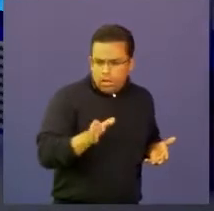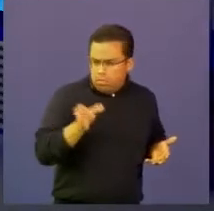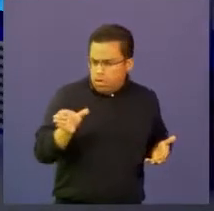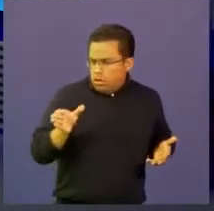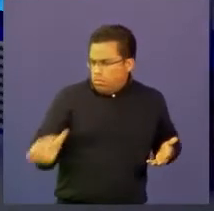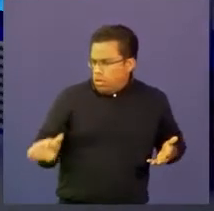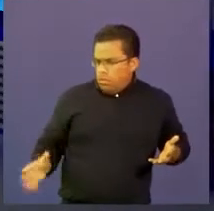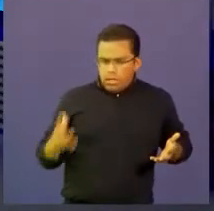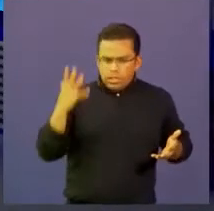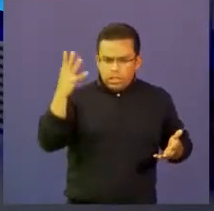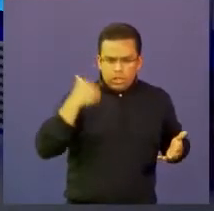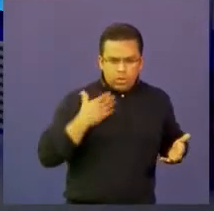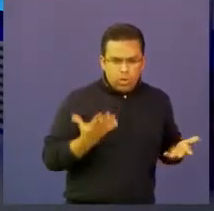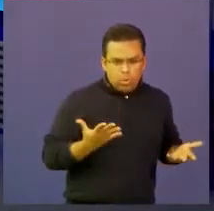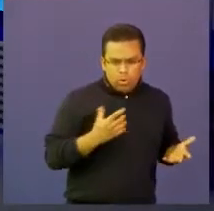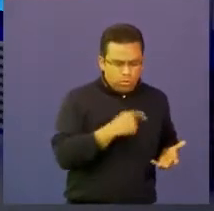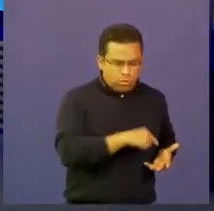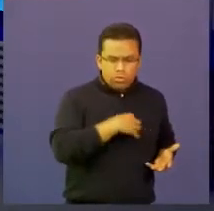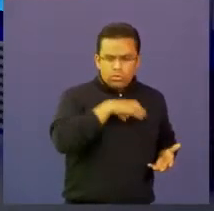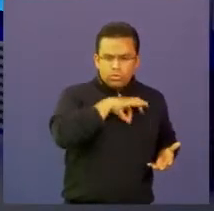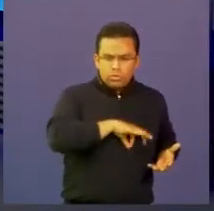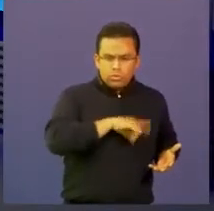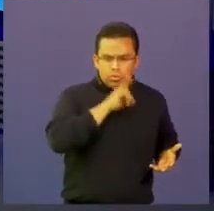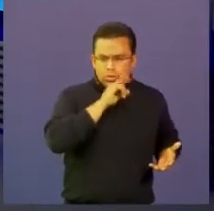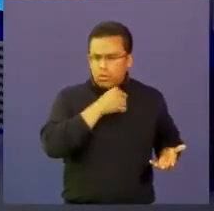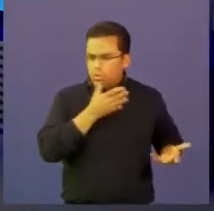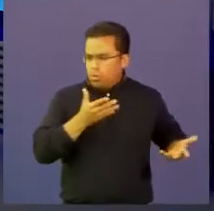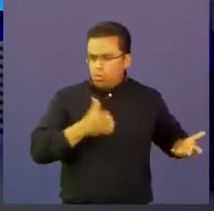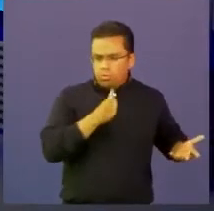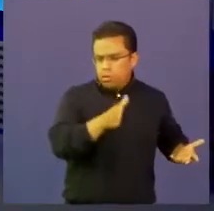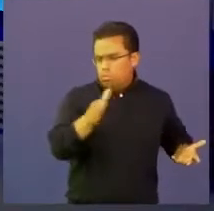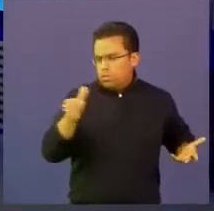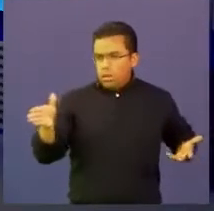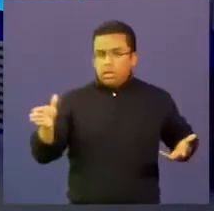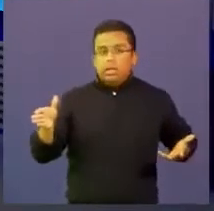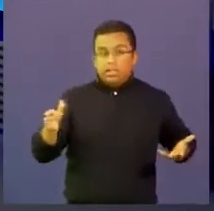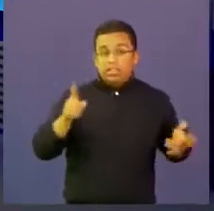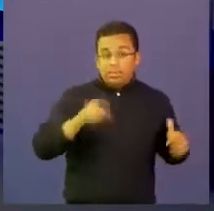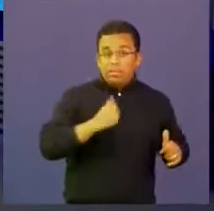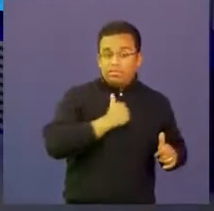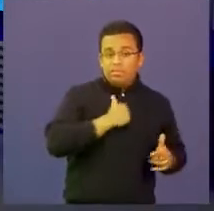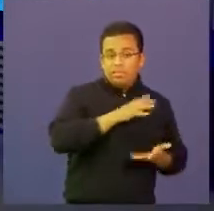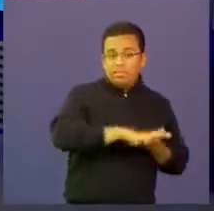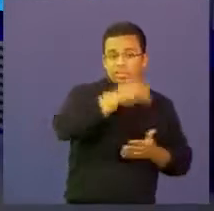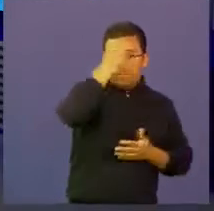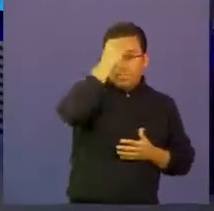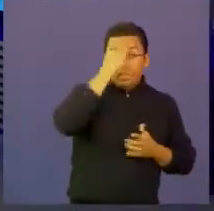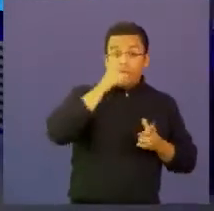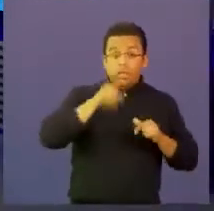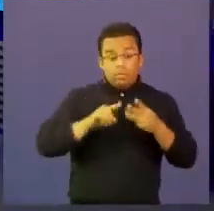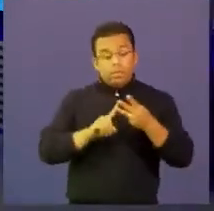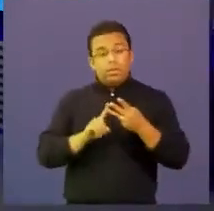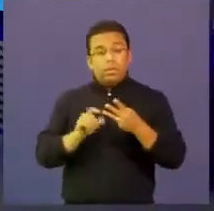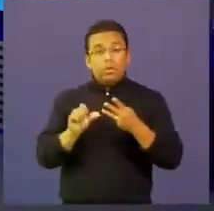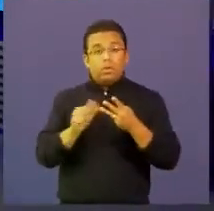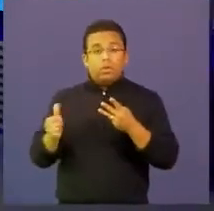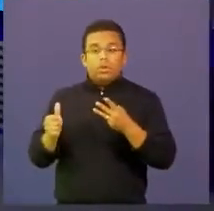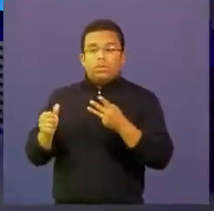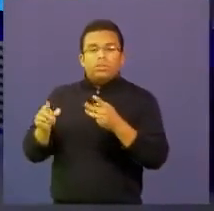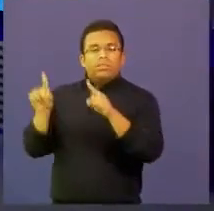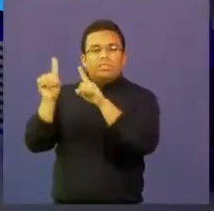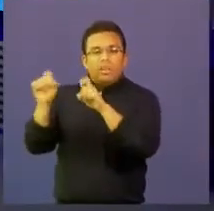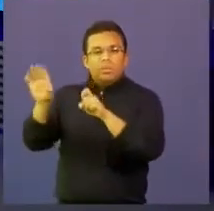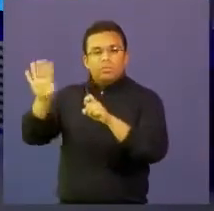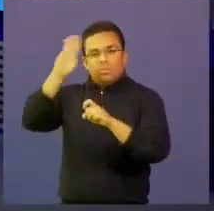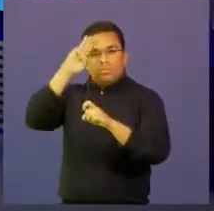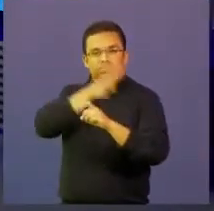tipos de misiones que están localizadas en el videojuego Misión Ángel. Pero también puede aprender cosas básicas de la institución militar, no solamente de la Fuerza Aérea